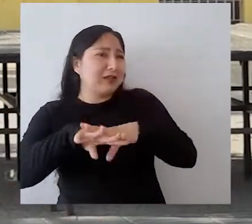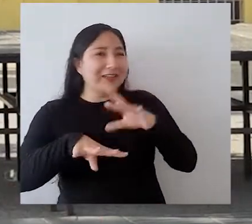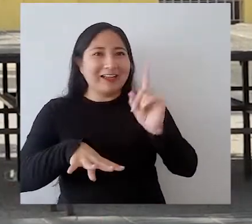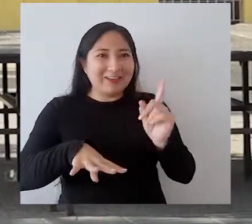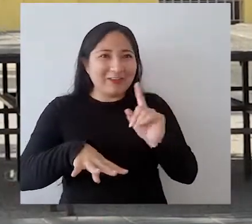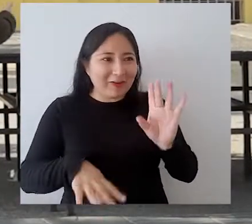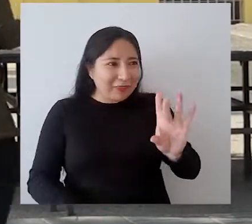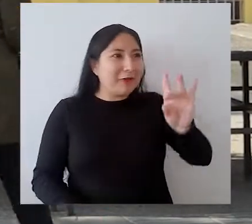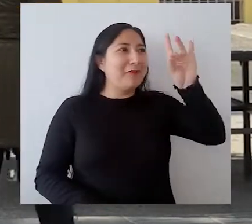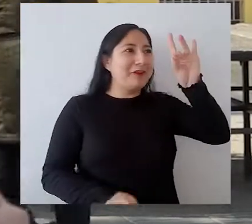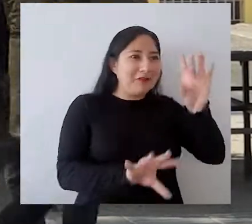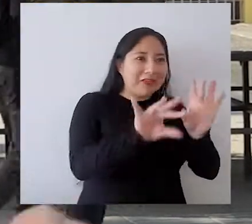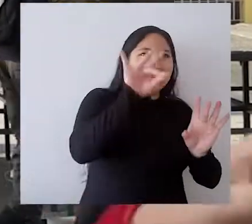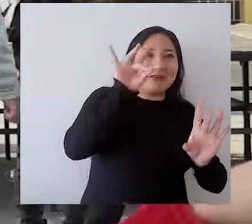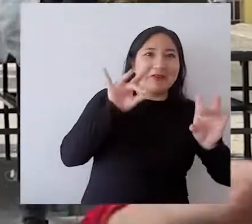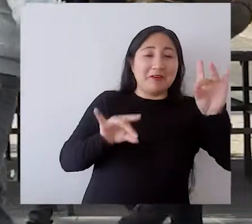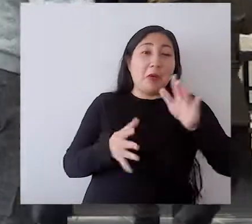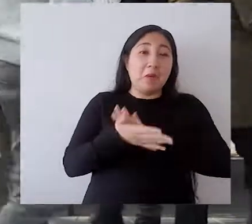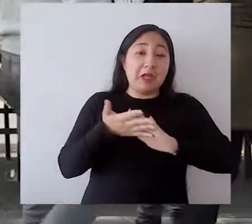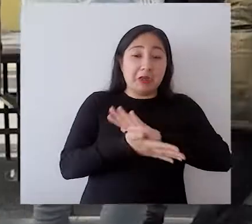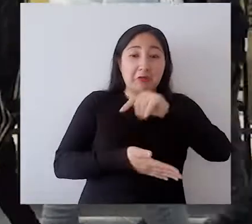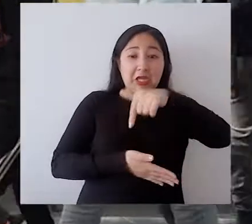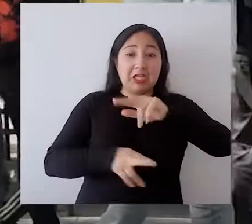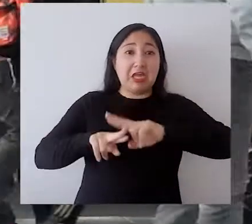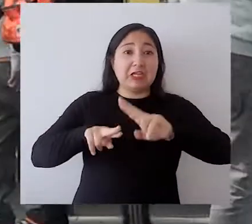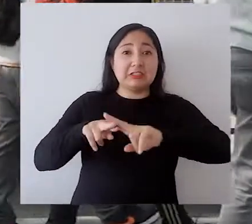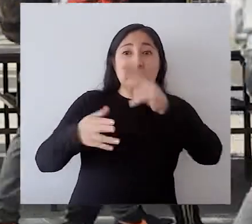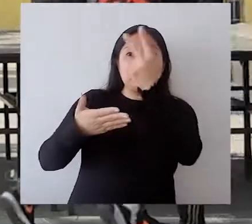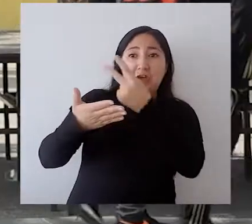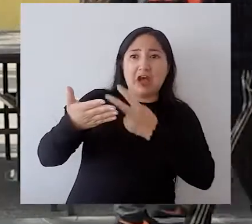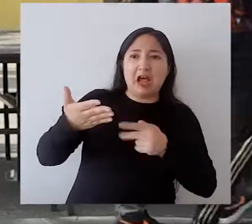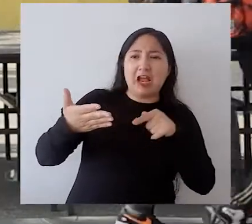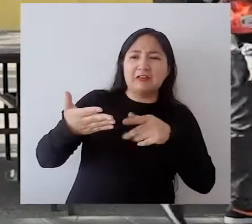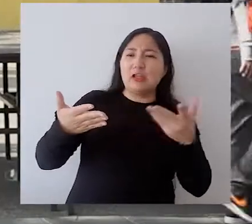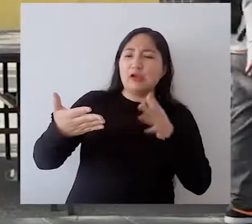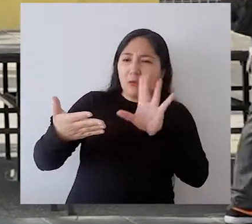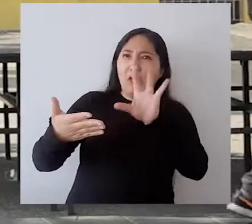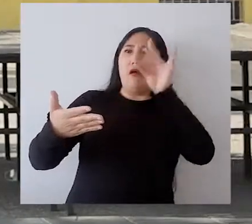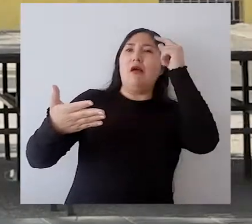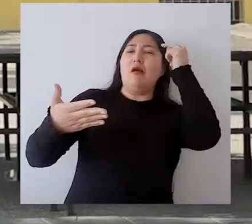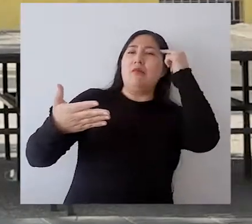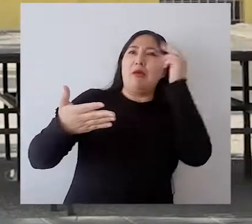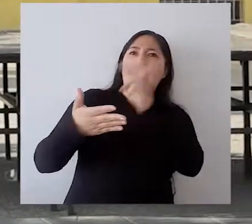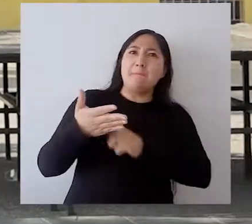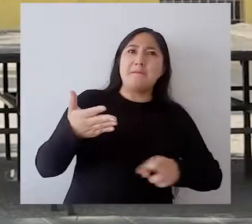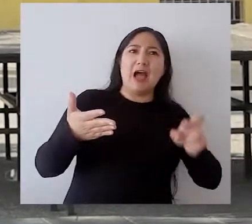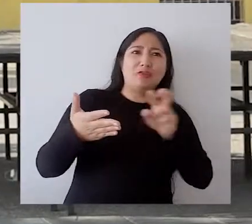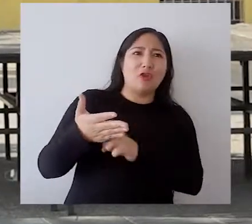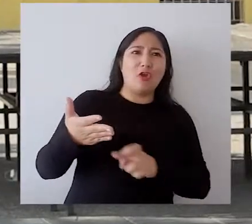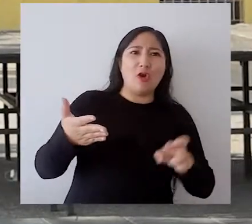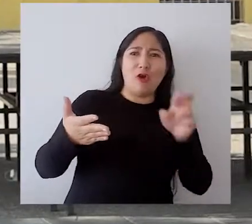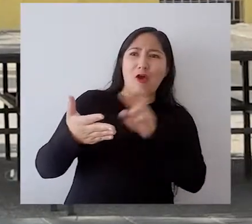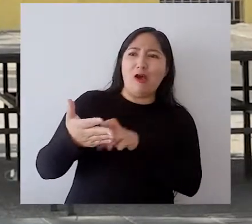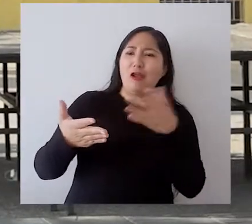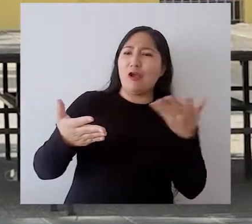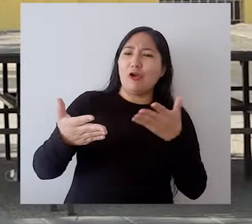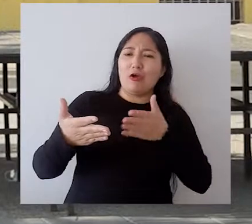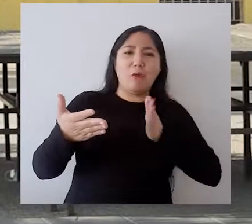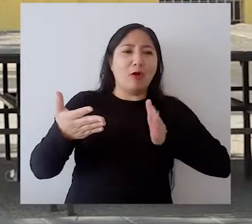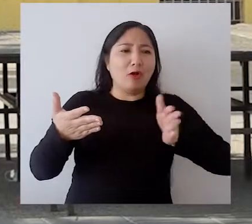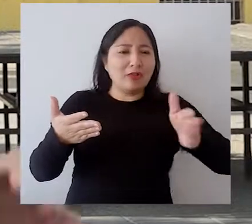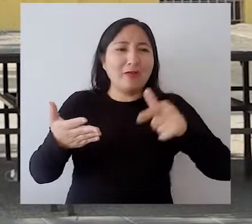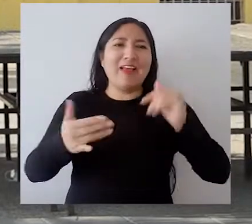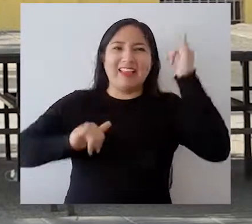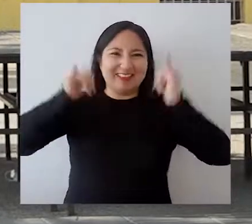matemáticas, sino que van descubriendo cosas, en mi caso estamos haciendo la cúpula de Da Vinci, y cómo se van dando cuenta de los patrones, cómo se